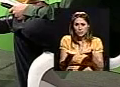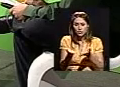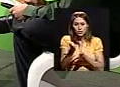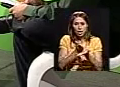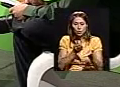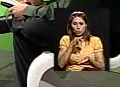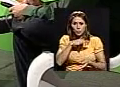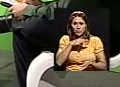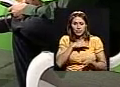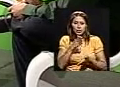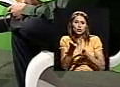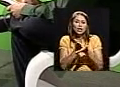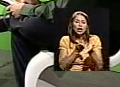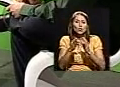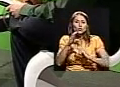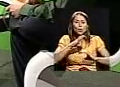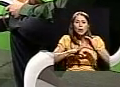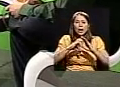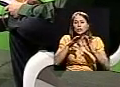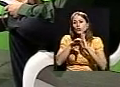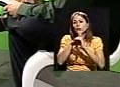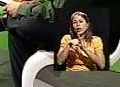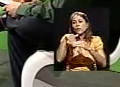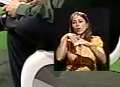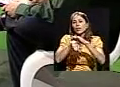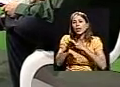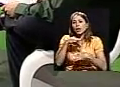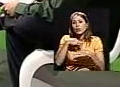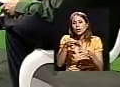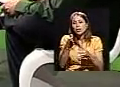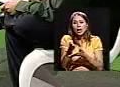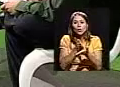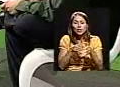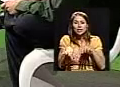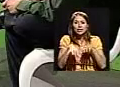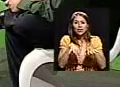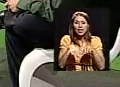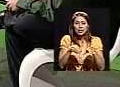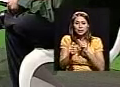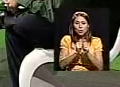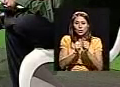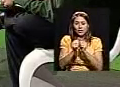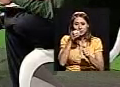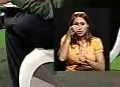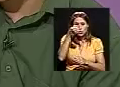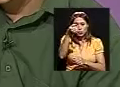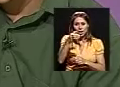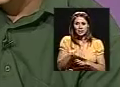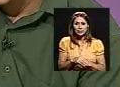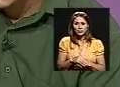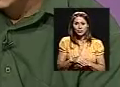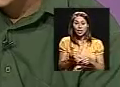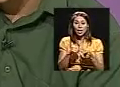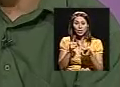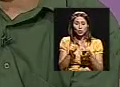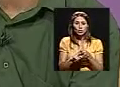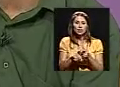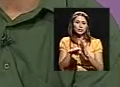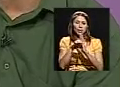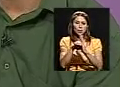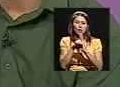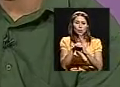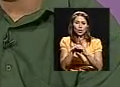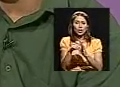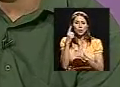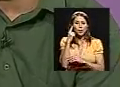comercios, en la entrada gratuita, algunas actividades deportivas y culturales. Entonces, veamos estos casos, por ejemplo,